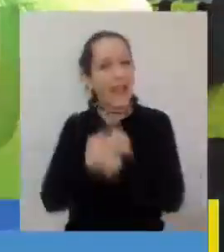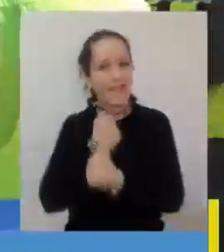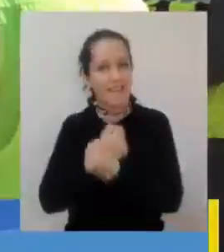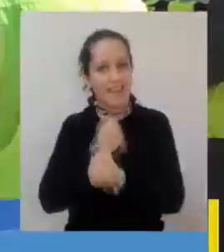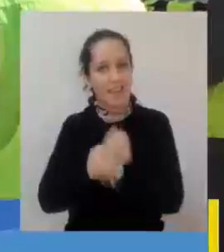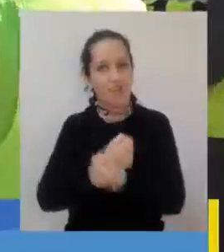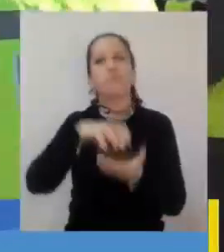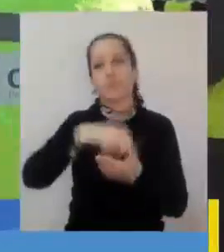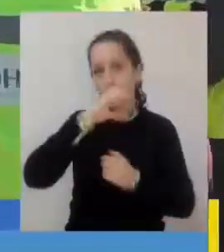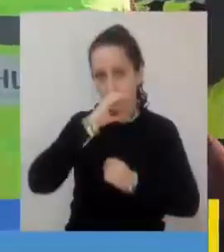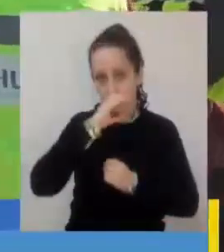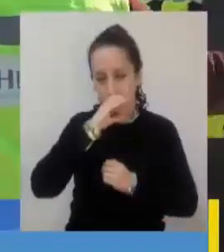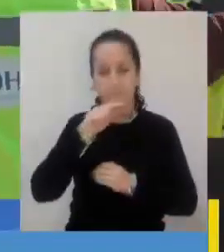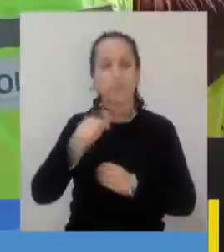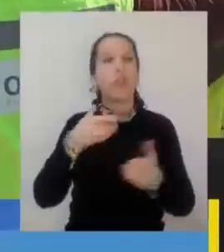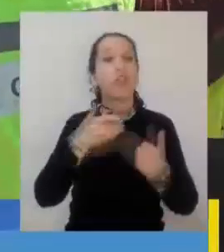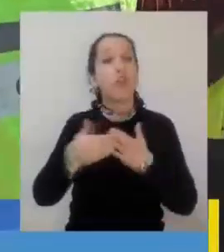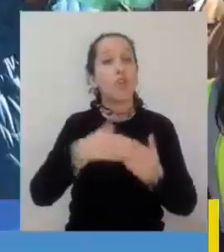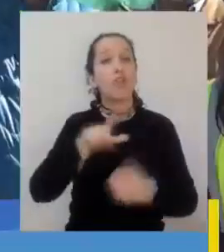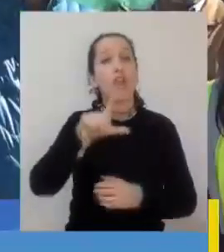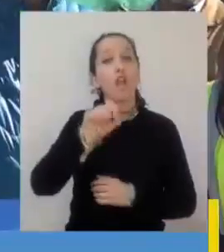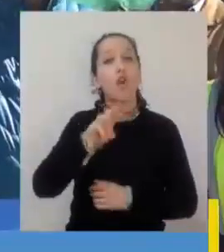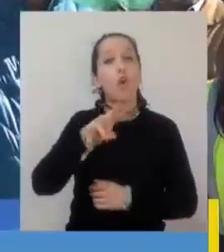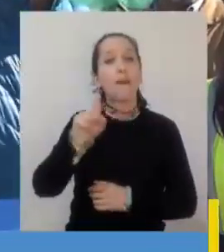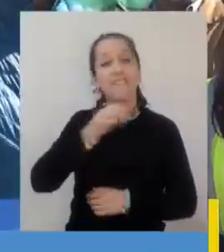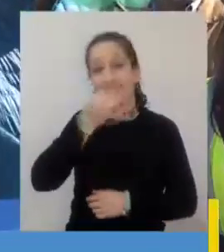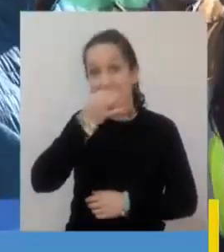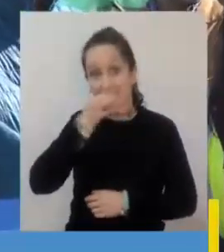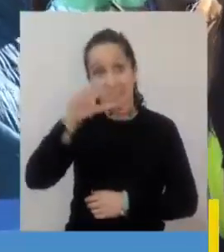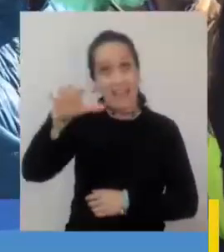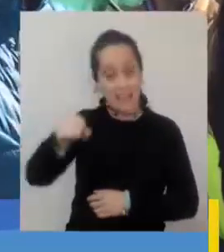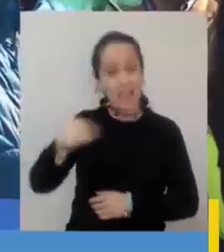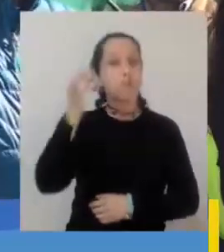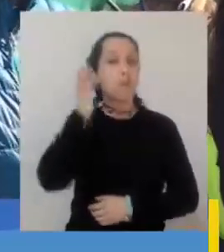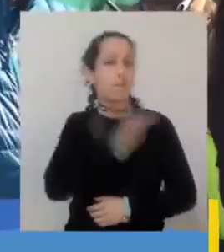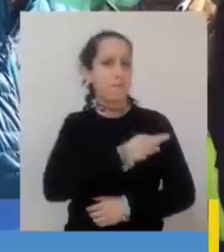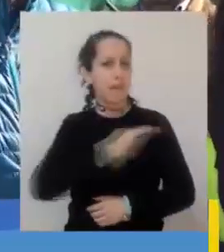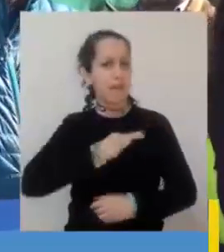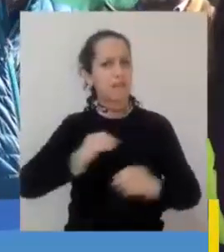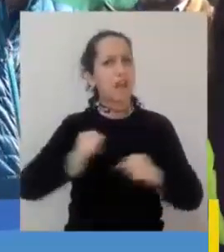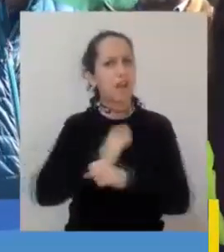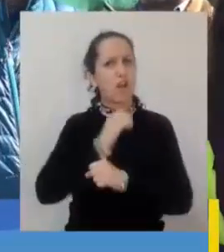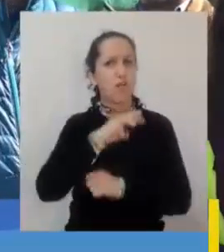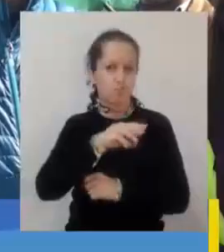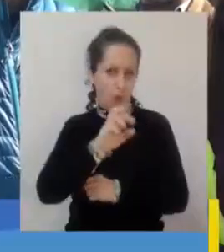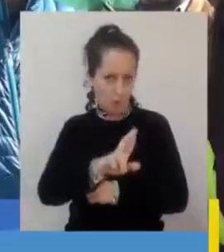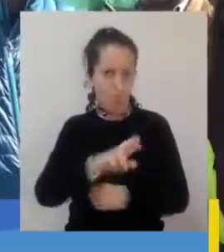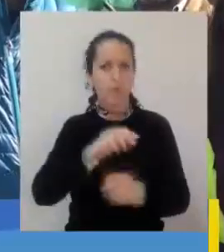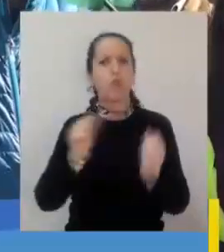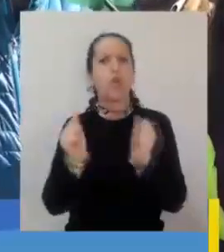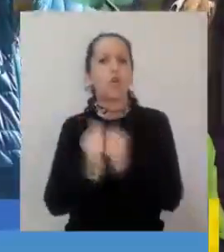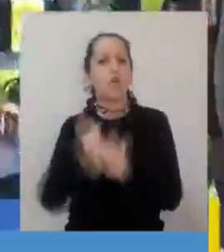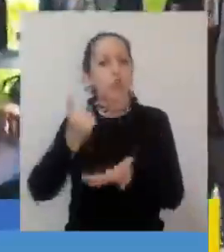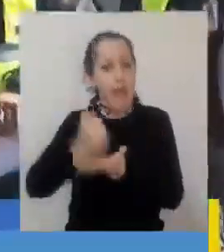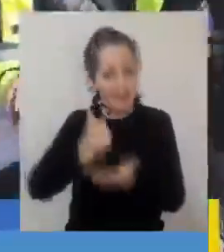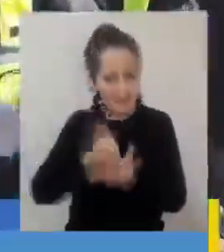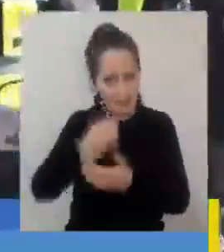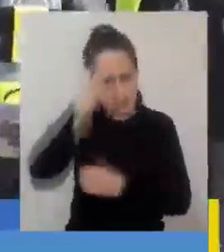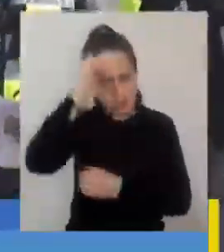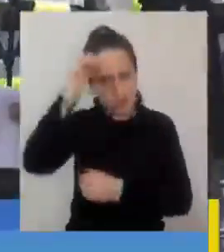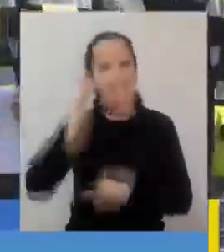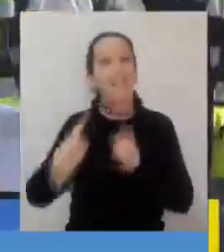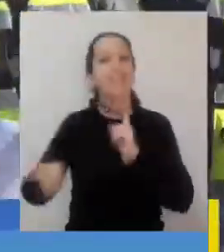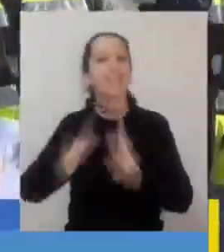En el Complejo Policial de Lomas Verdes, la ministra de Obras Públicas, Jessica López Zafi, junto al alcalde Álvaro Ortiz Vera, la delegada